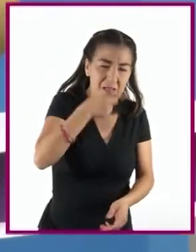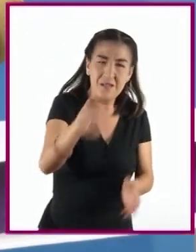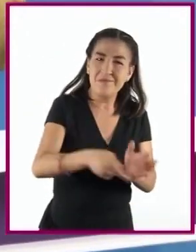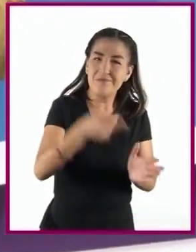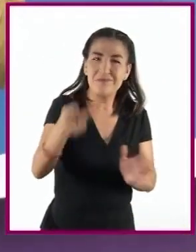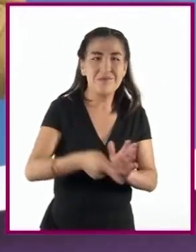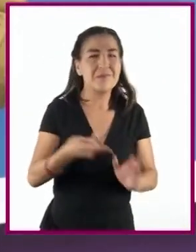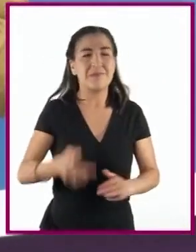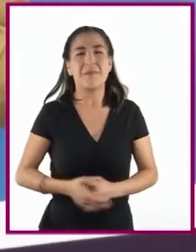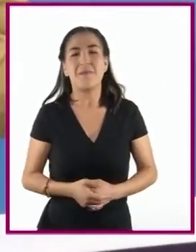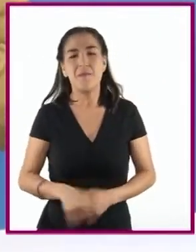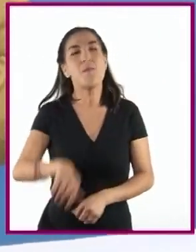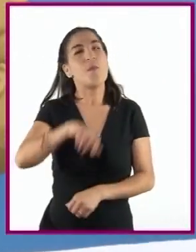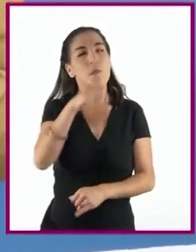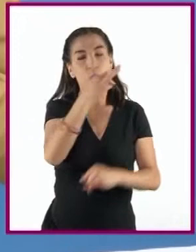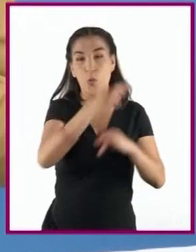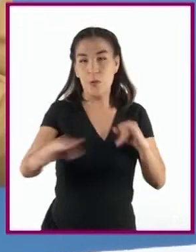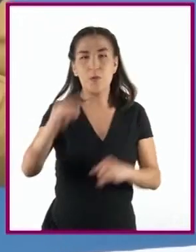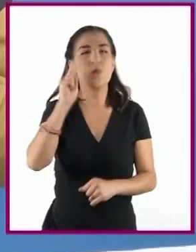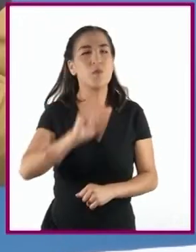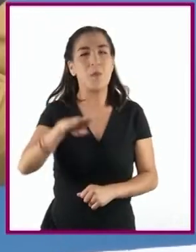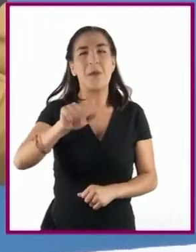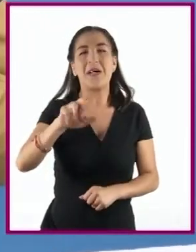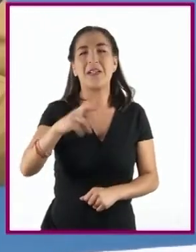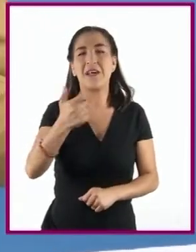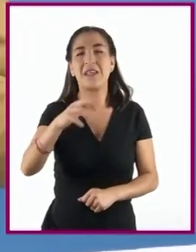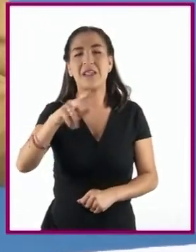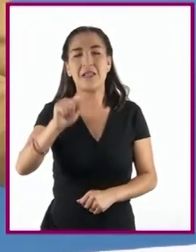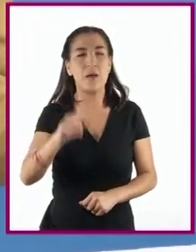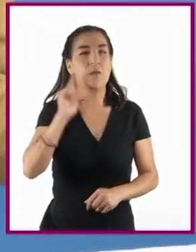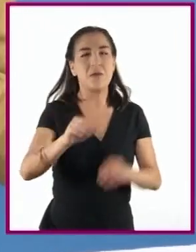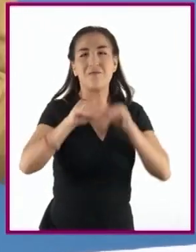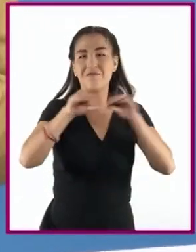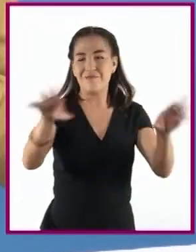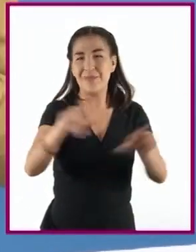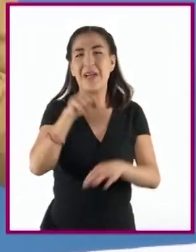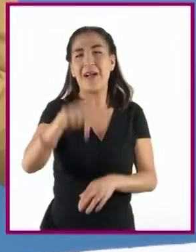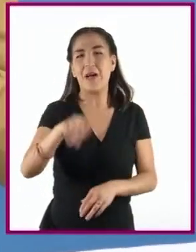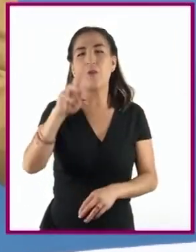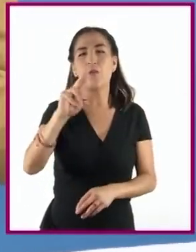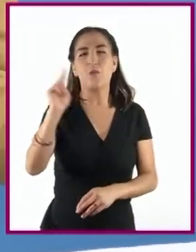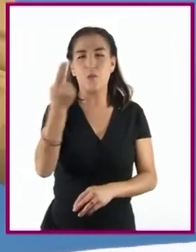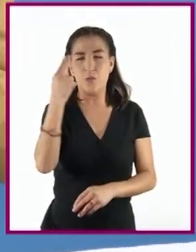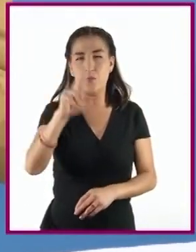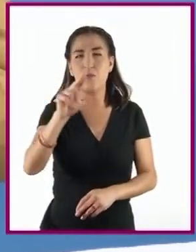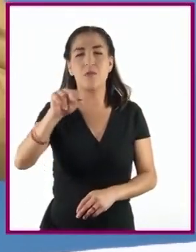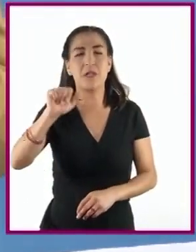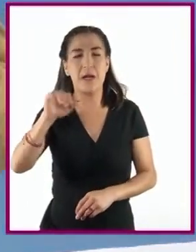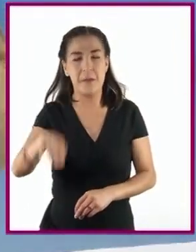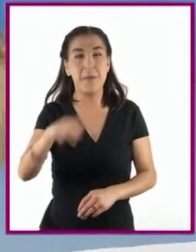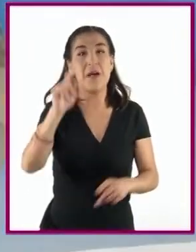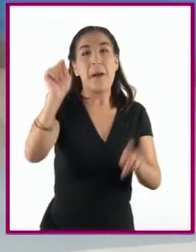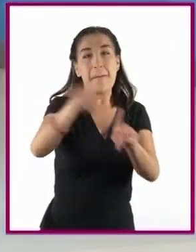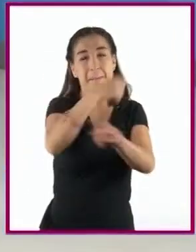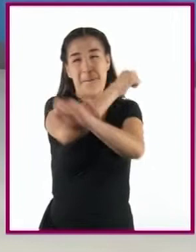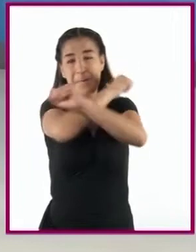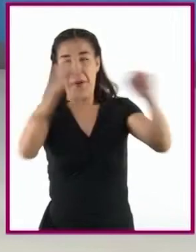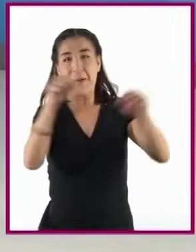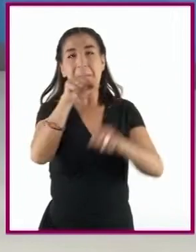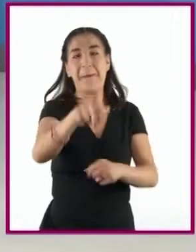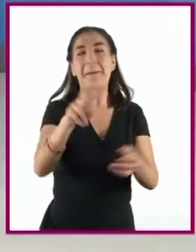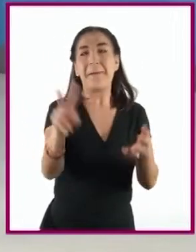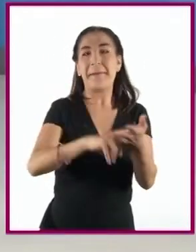Finalmente, el de Margarita García Flores, jefa de prensa de la UNAM. Cuatro bengalas verdes lanzadas a las 18.10